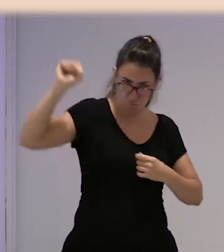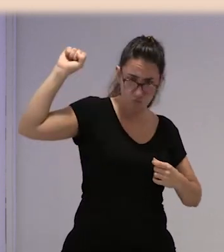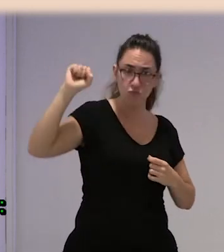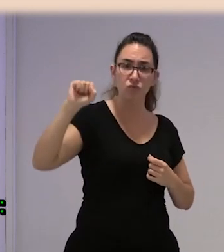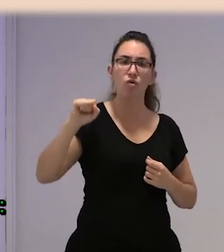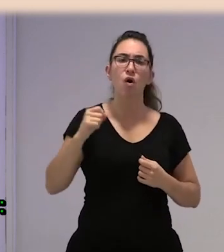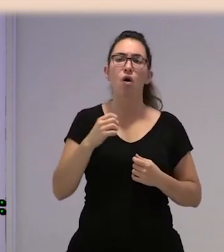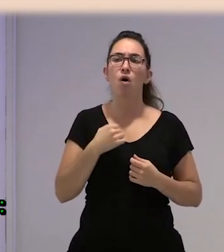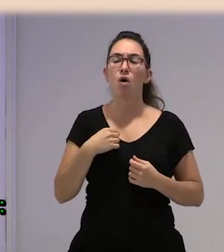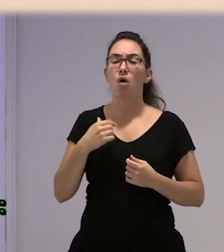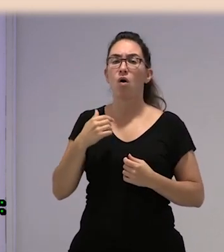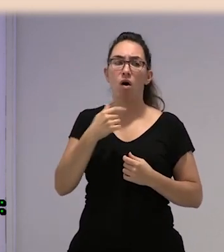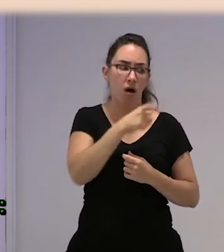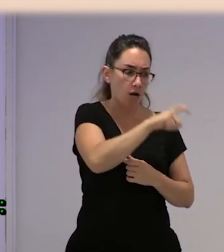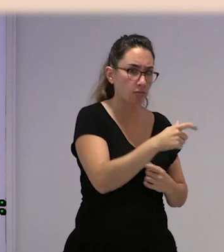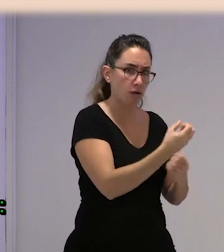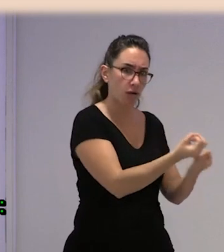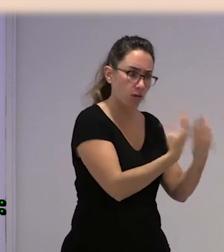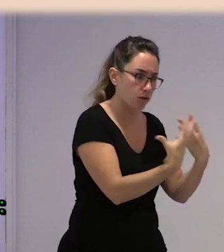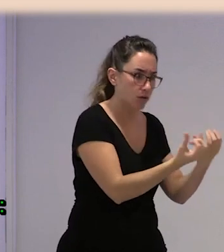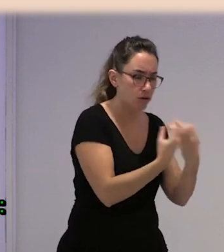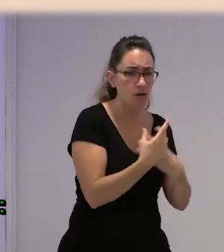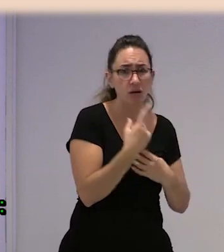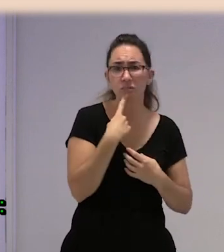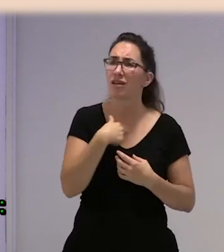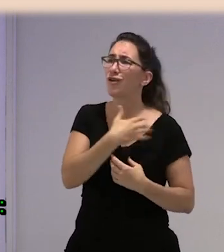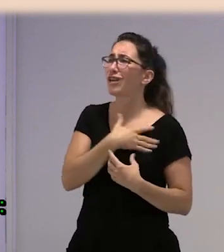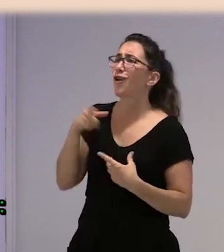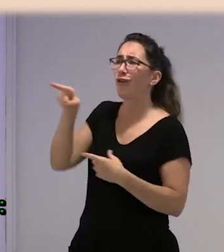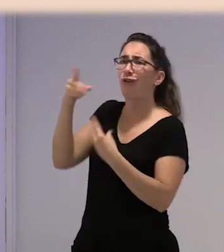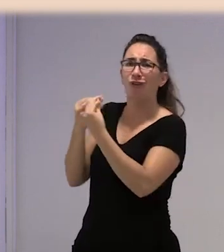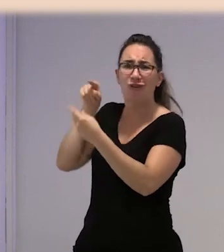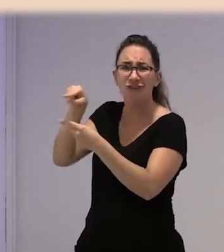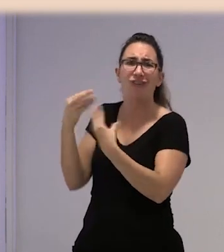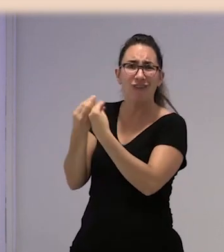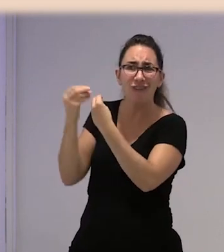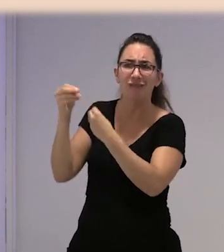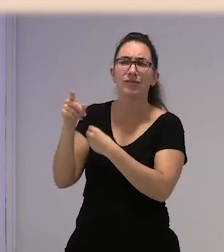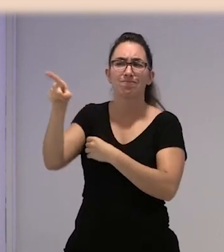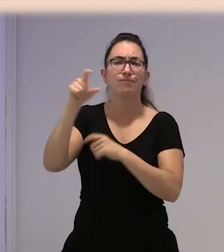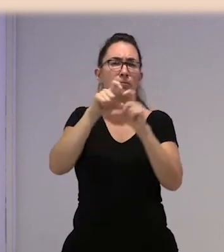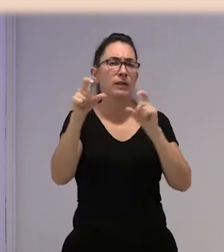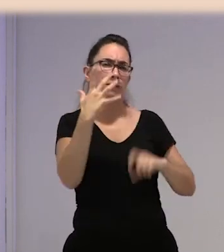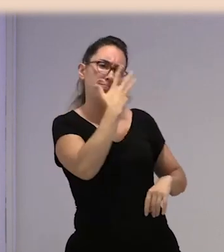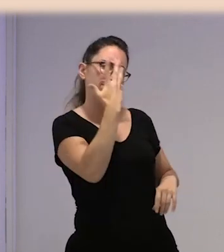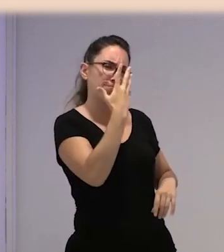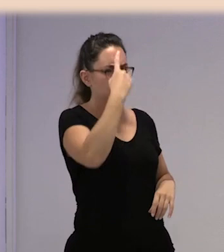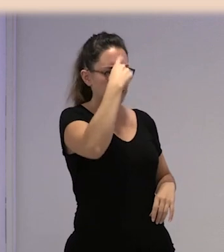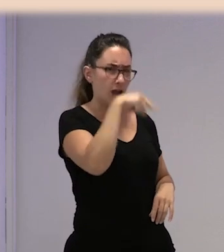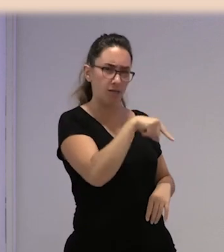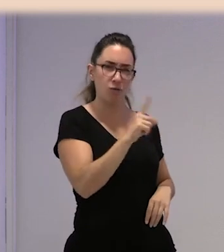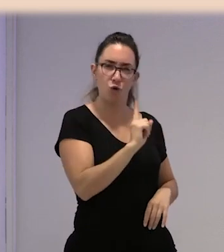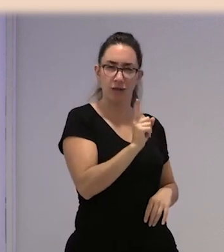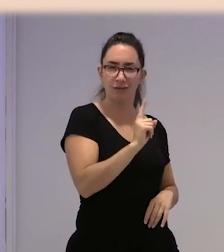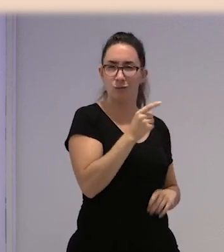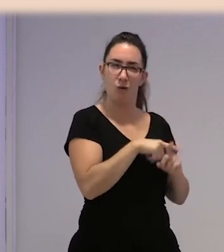voces nunca y encima escucha a toda la gente decir Yo quiero que me ponga con esta, yo quiero que me mande con esta, dice, aquí está fallando algo.